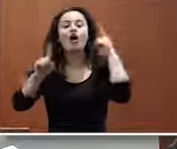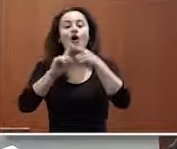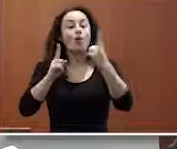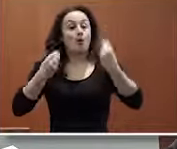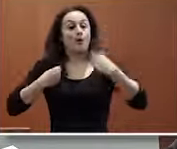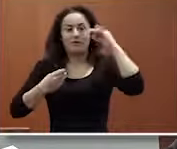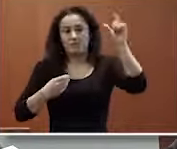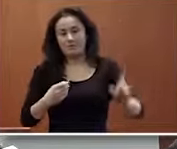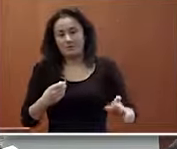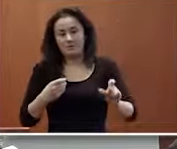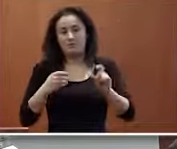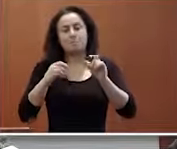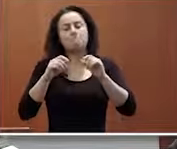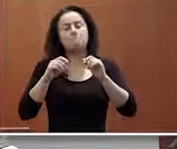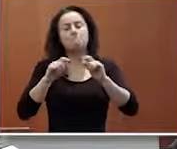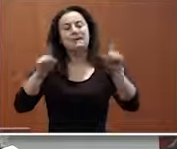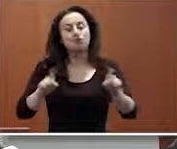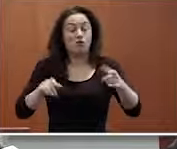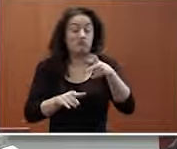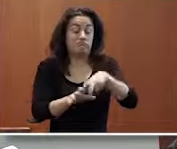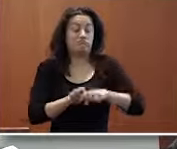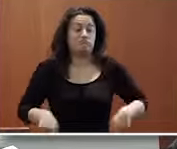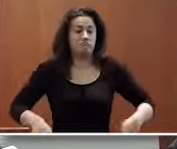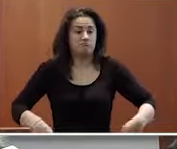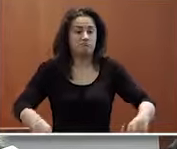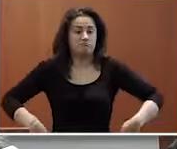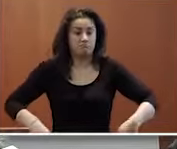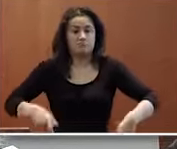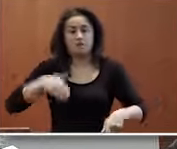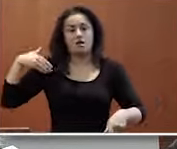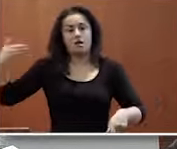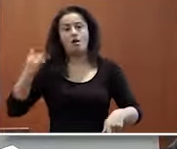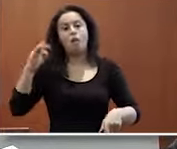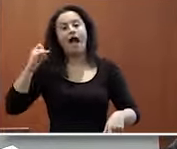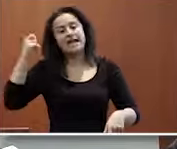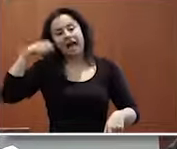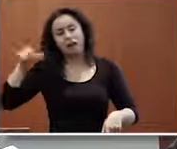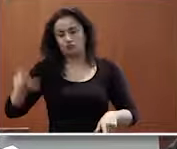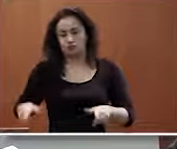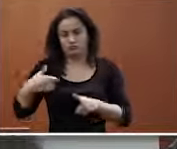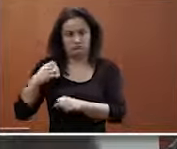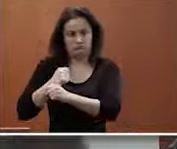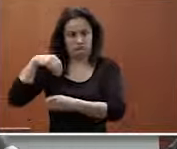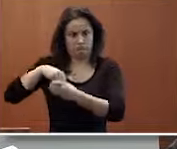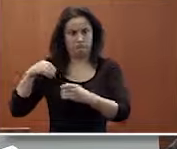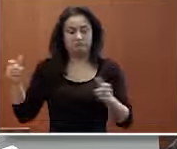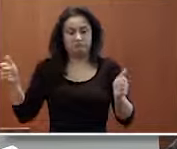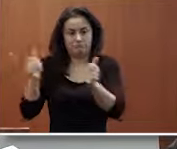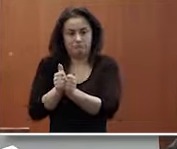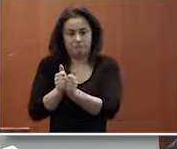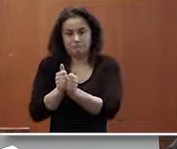vida de María Garaña presidenta de Microsoft en silla de ruedas de la mano de otro chico de Juan Carlos que trabaja con nosotros y que su silla